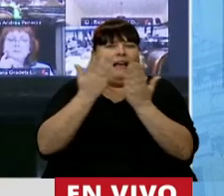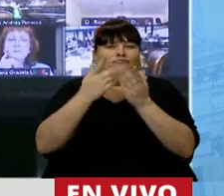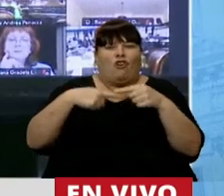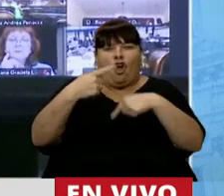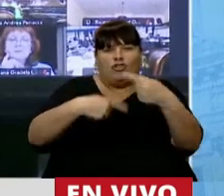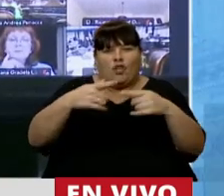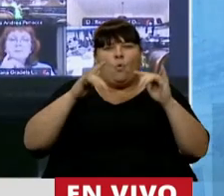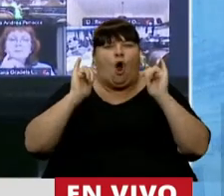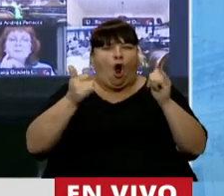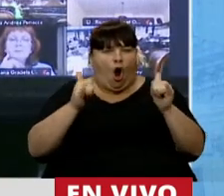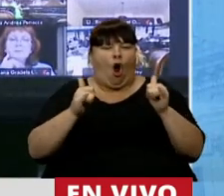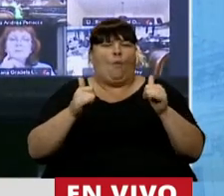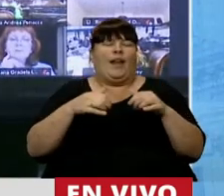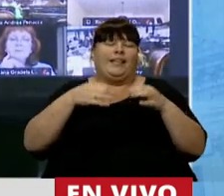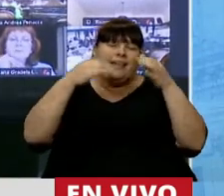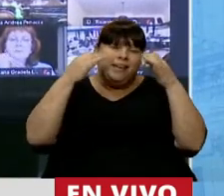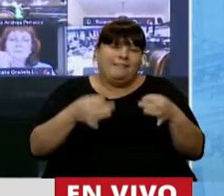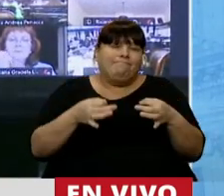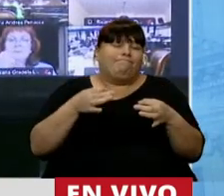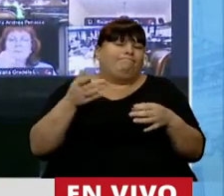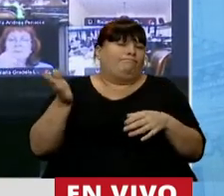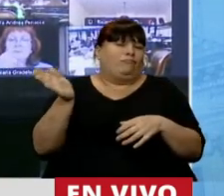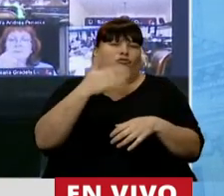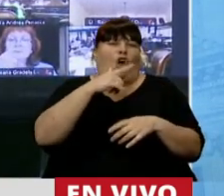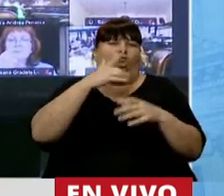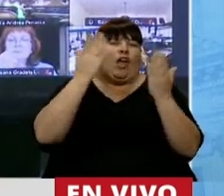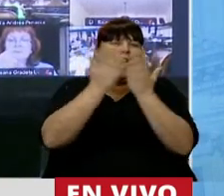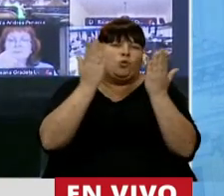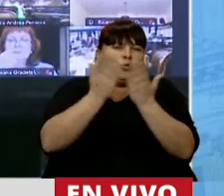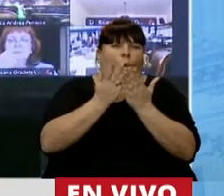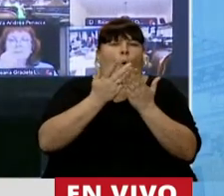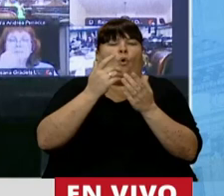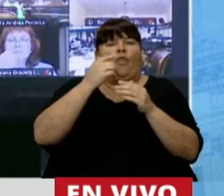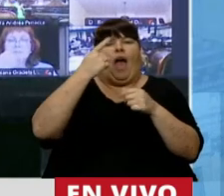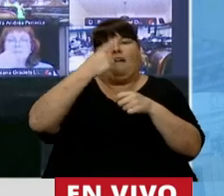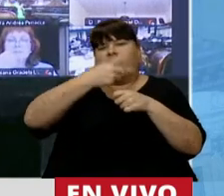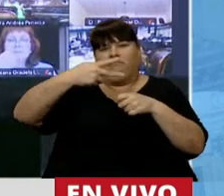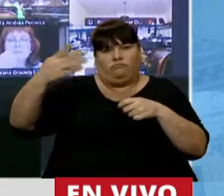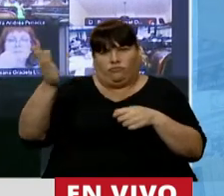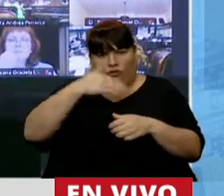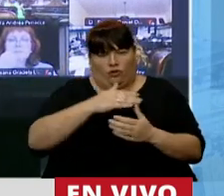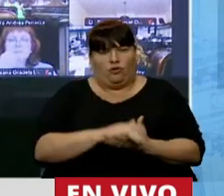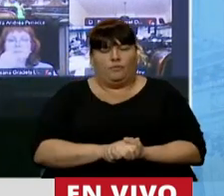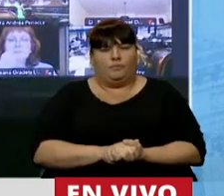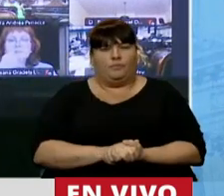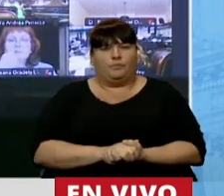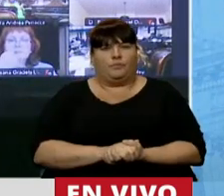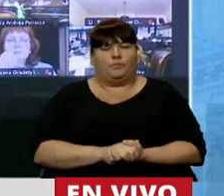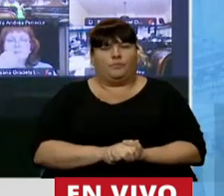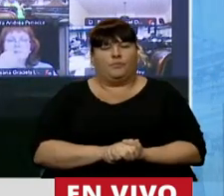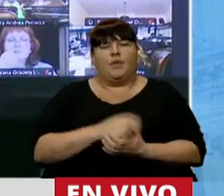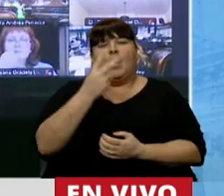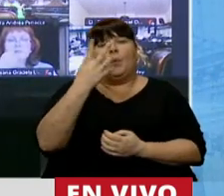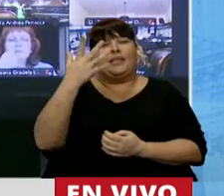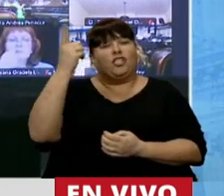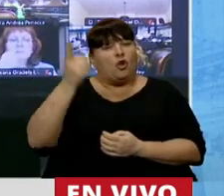educativas de nuestros jóvenes y, en realidad, de todos los estudiantes, de todos los niveles educativos. Un